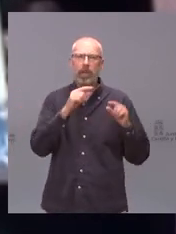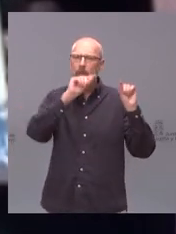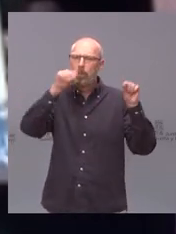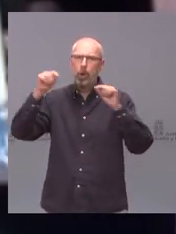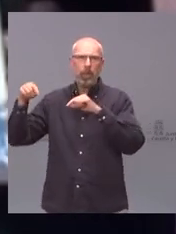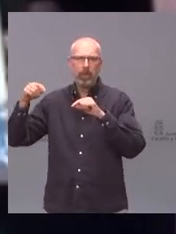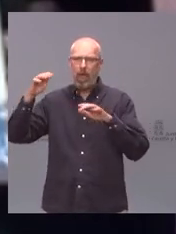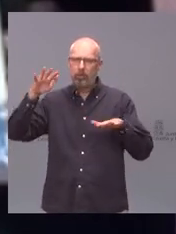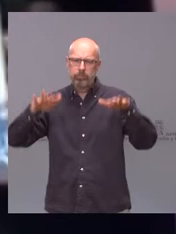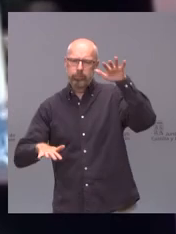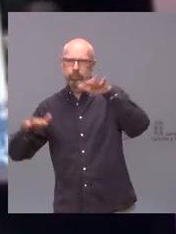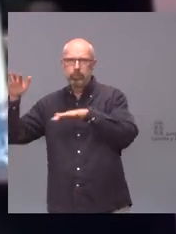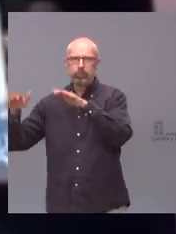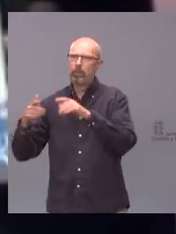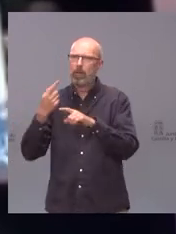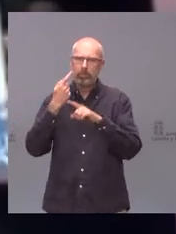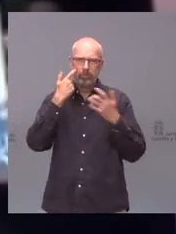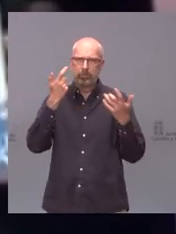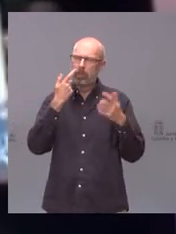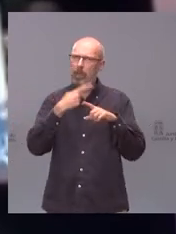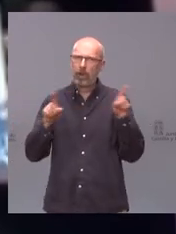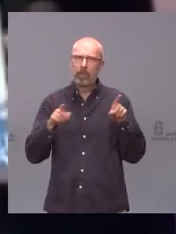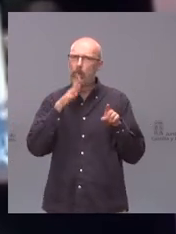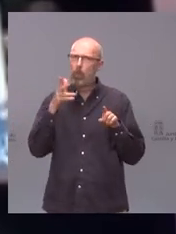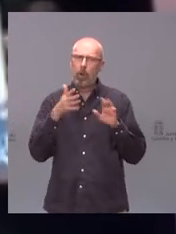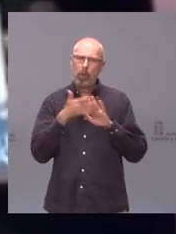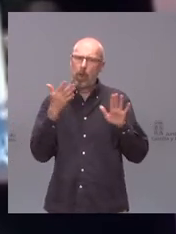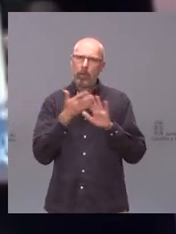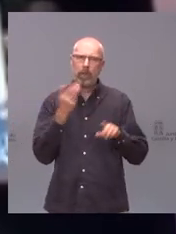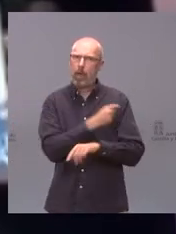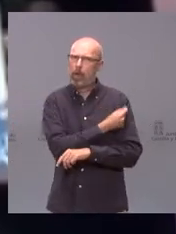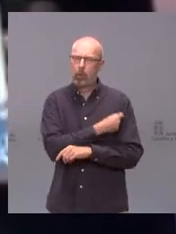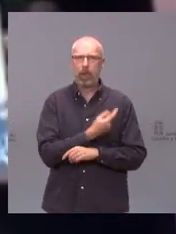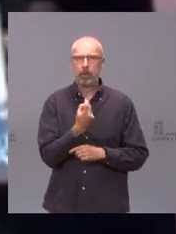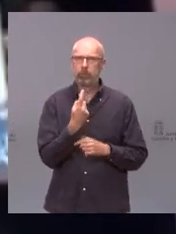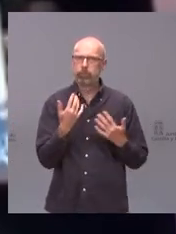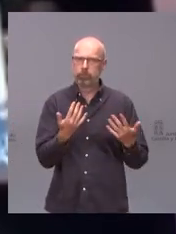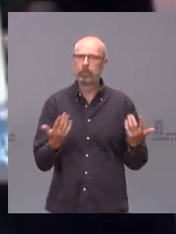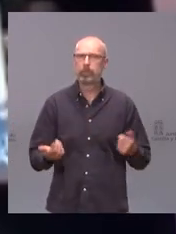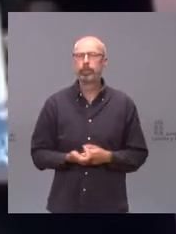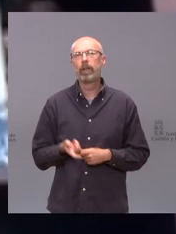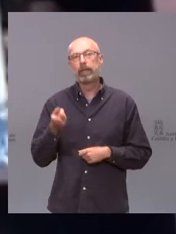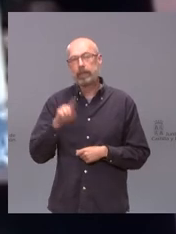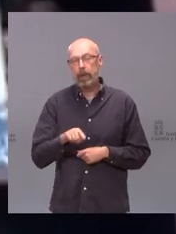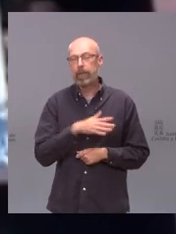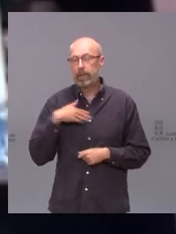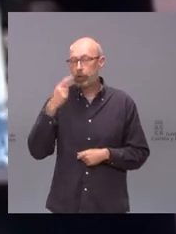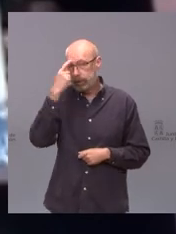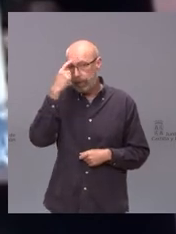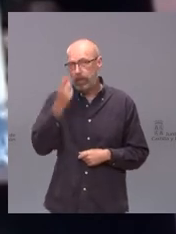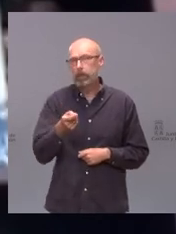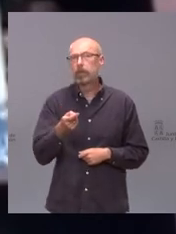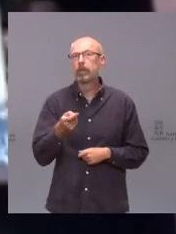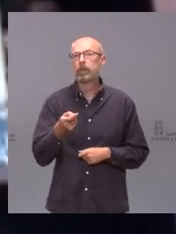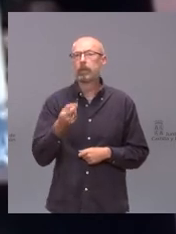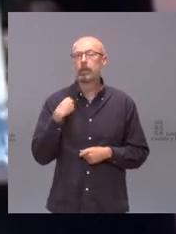en diferentes provincias en esos ritmos de vacunación y querría también saber nos han hablado del mantenimiento